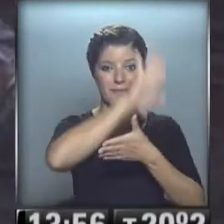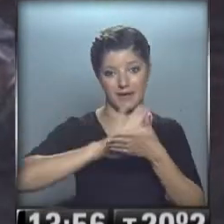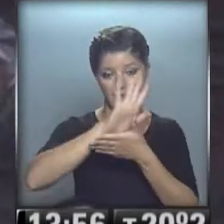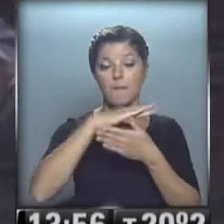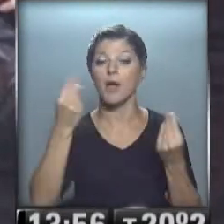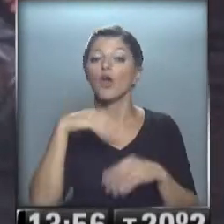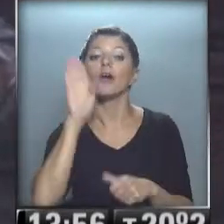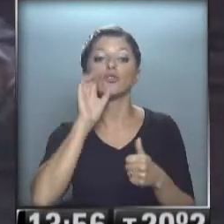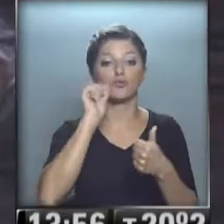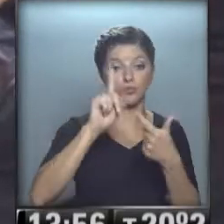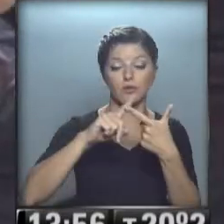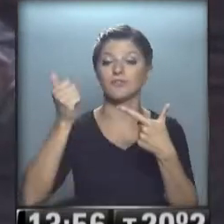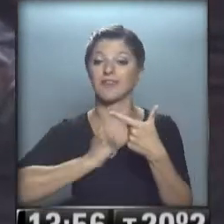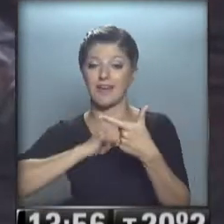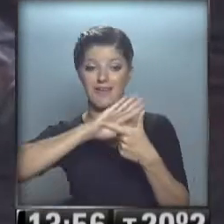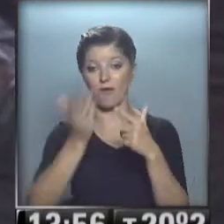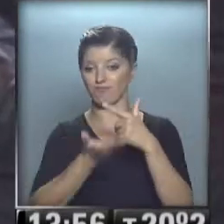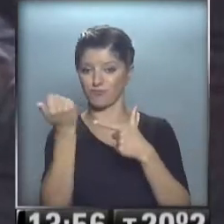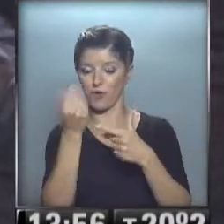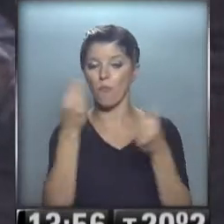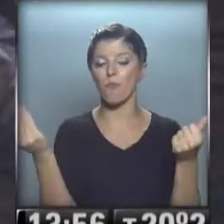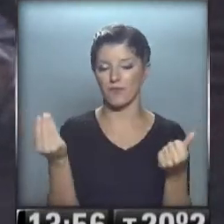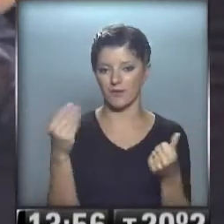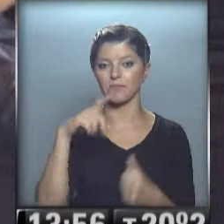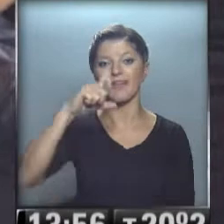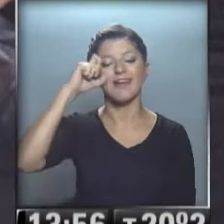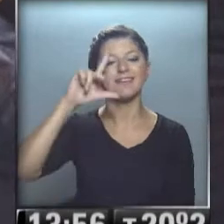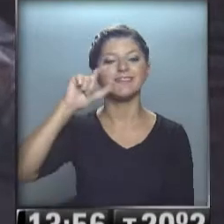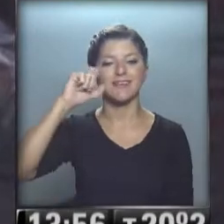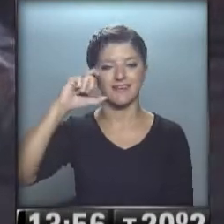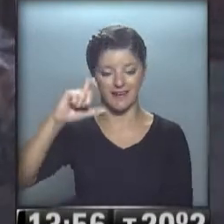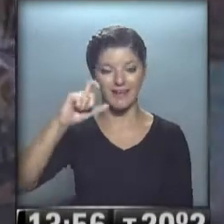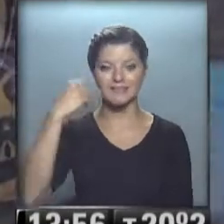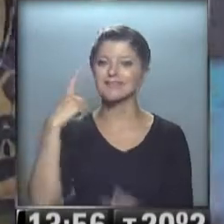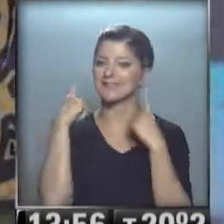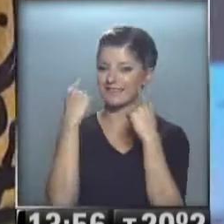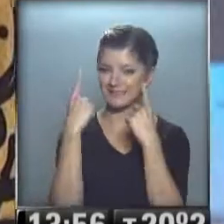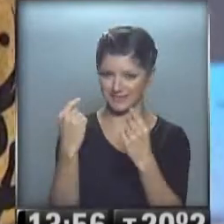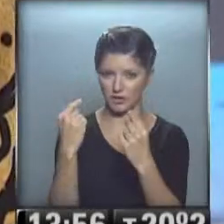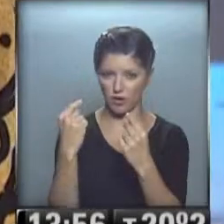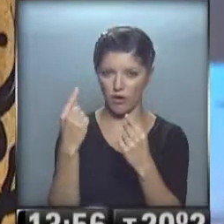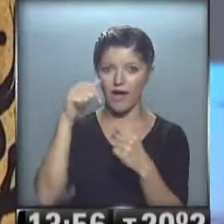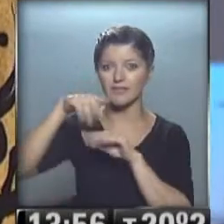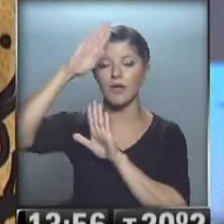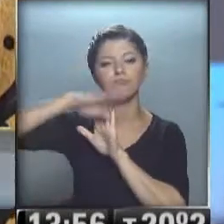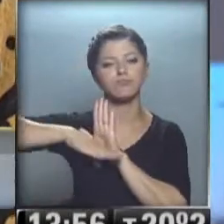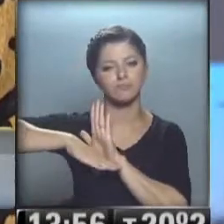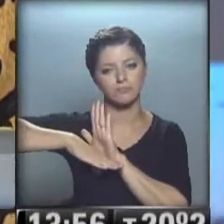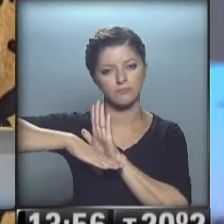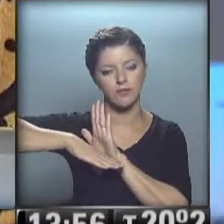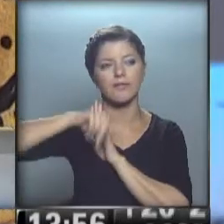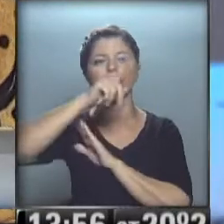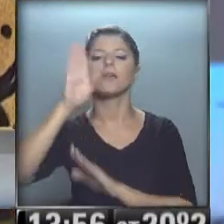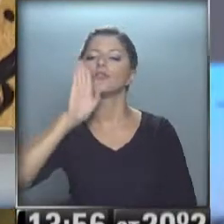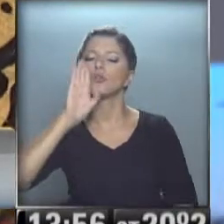Unidos ni Canadá porque la CELAC hizo una crítica muy fuerte a este listado de Estados Unidos